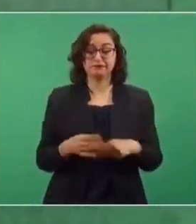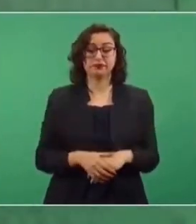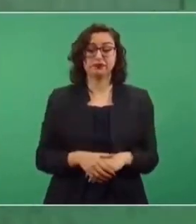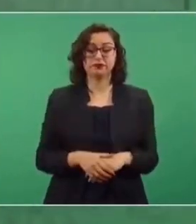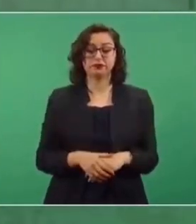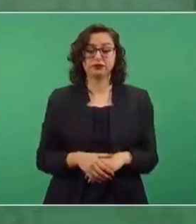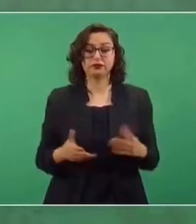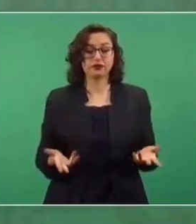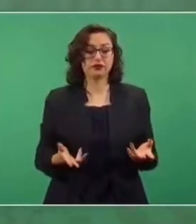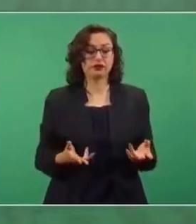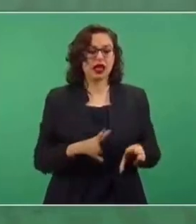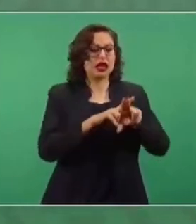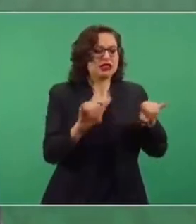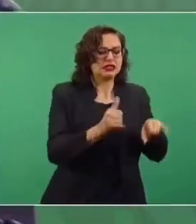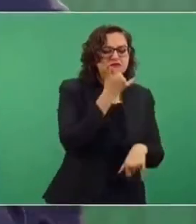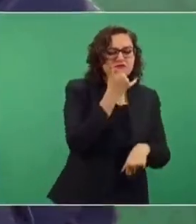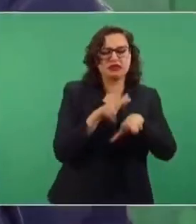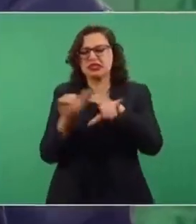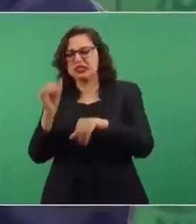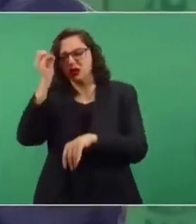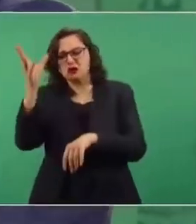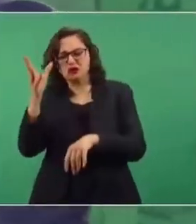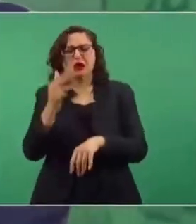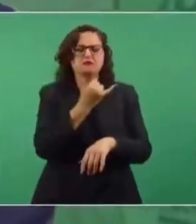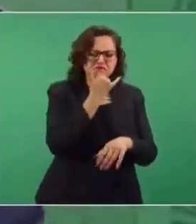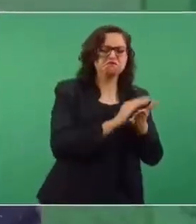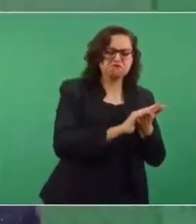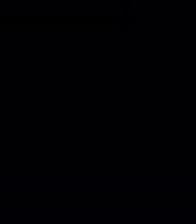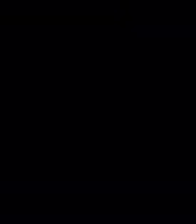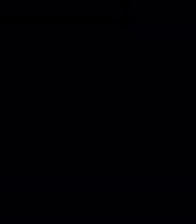Se dice ni perdón ni olvido, perdón sí, olvido no.